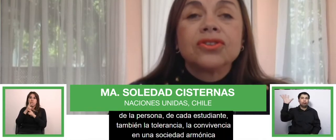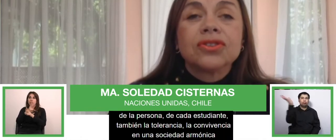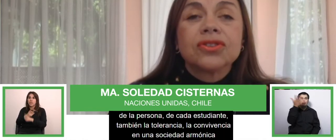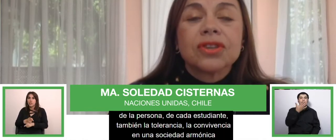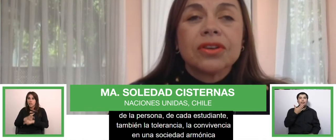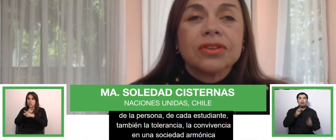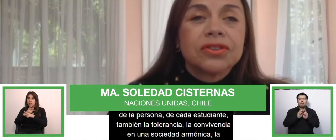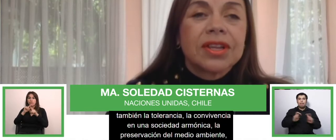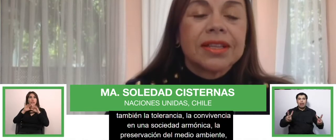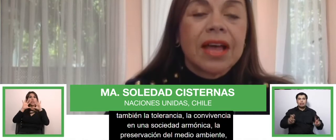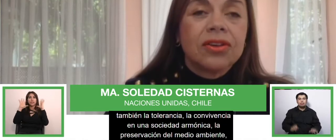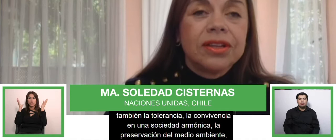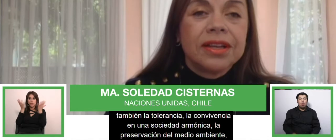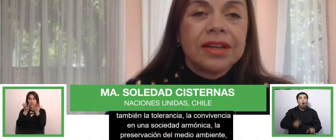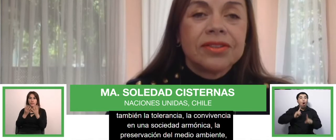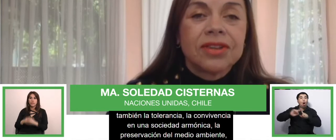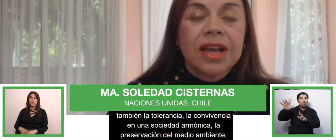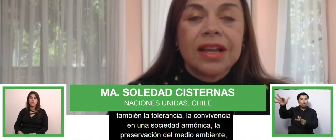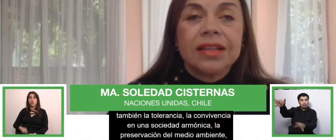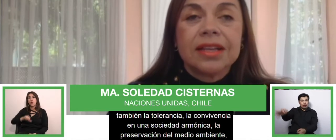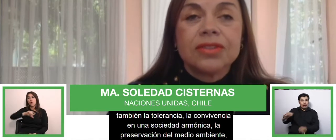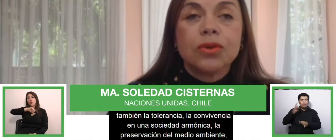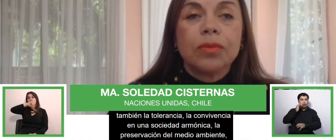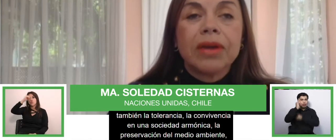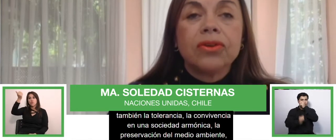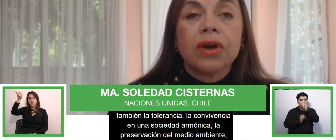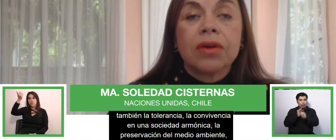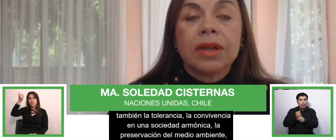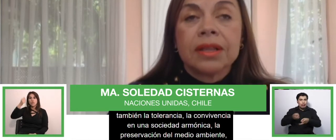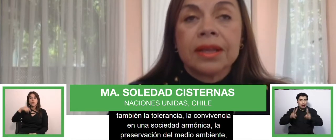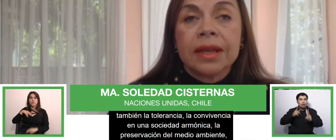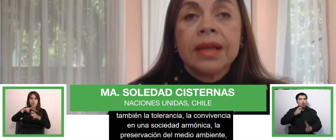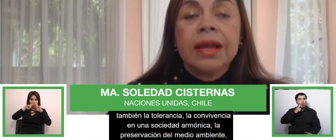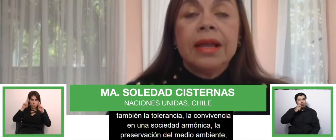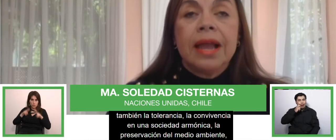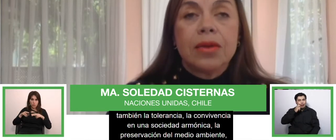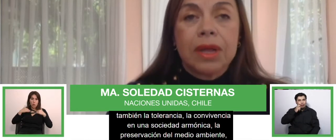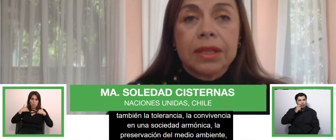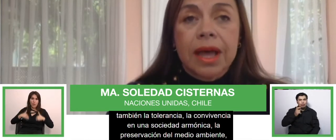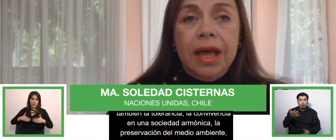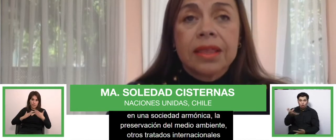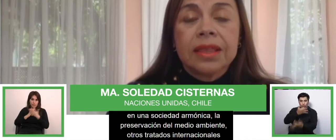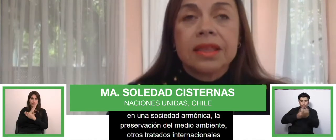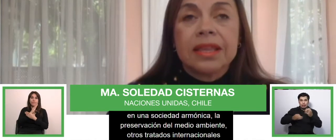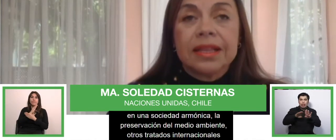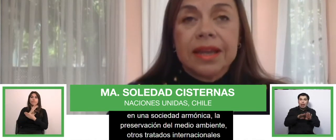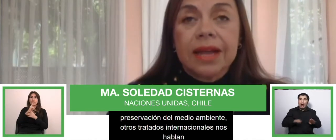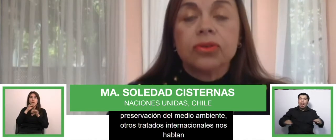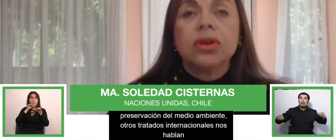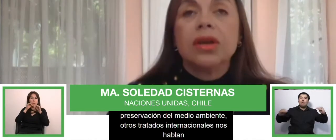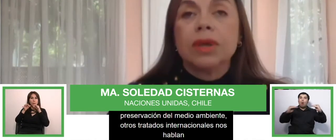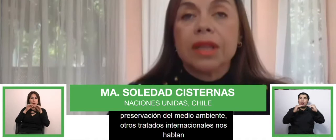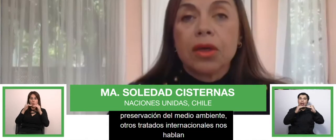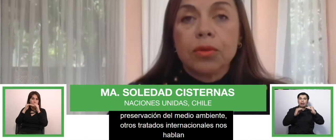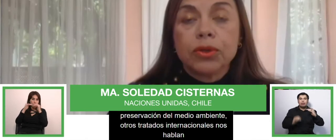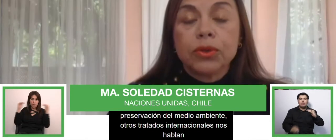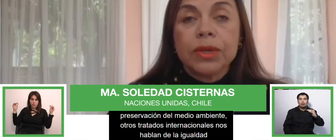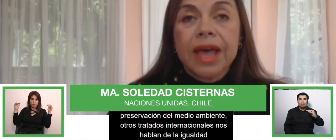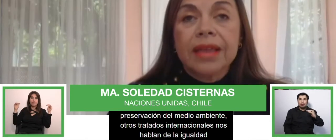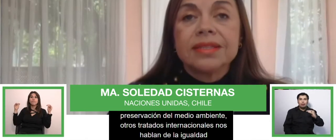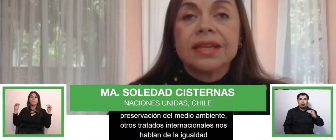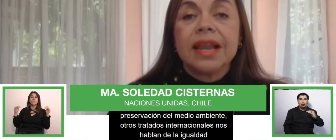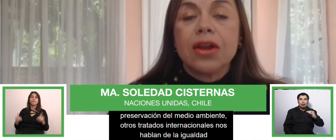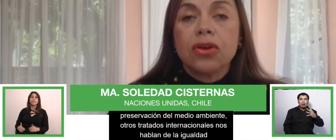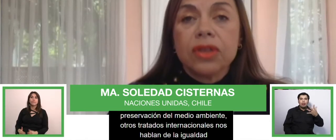Otros tratados internacionales en derechos humanos nos hablan de la igualdad de trato, la igualdad de